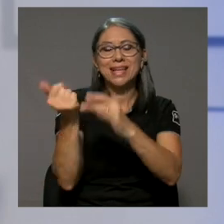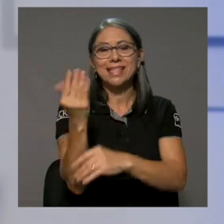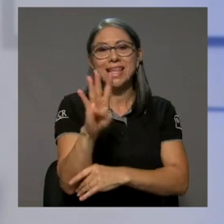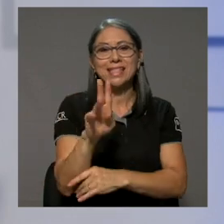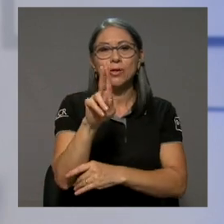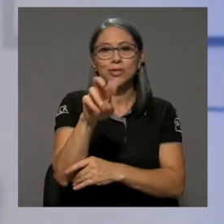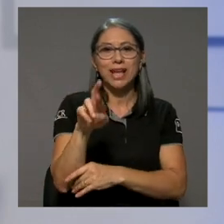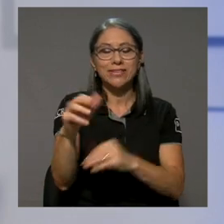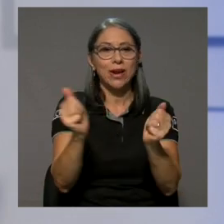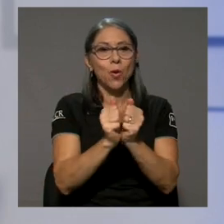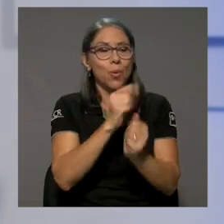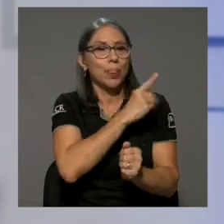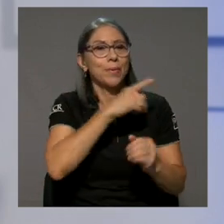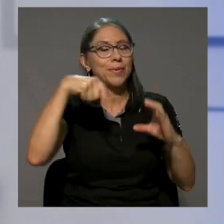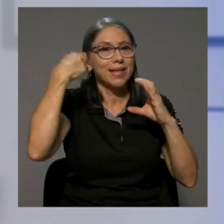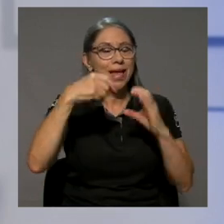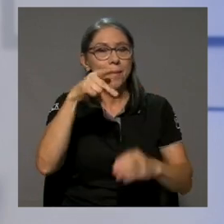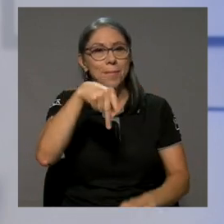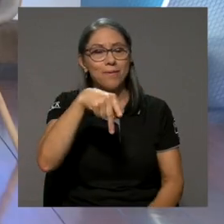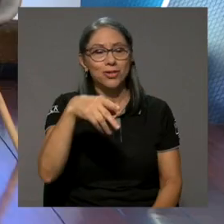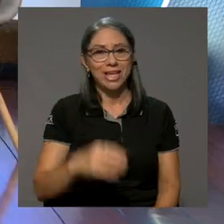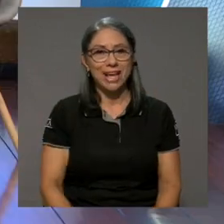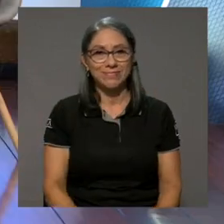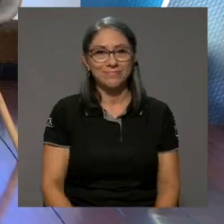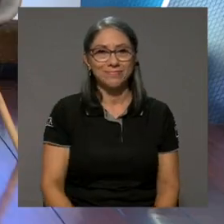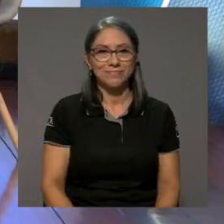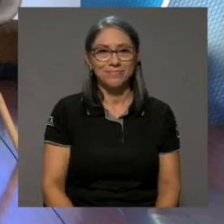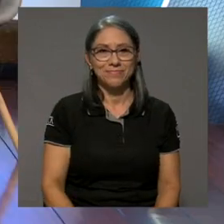UCR con el cineasta Pablo Chea.